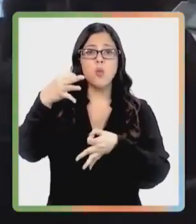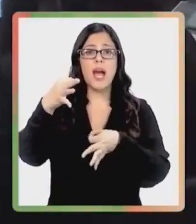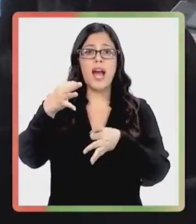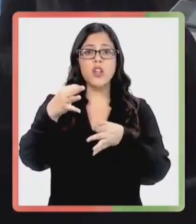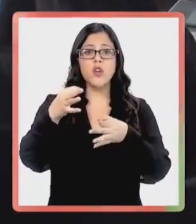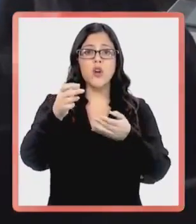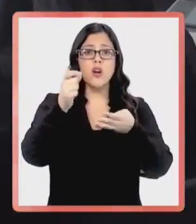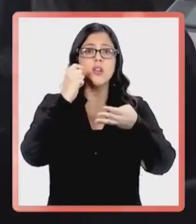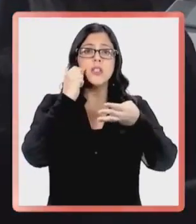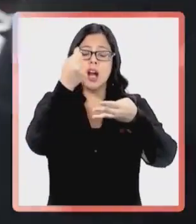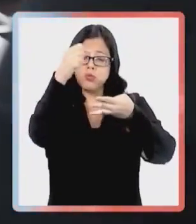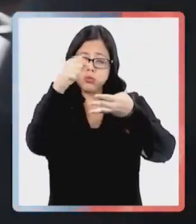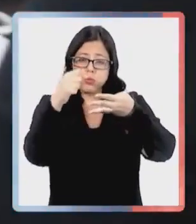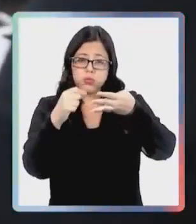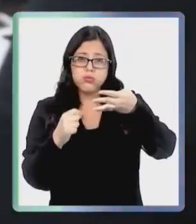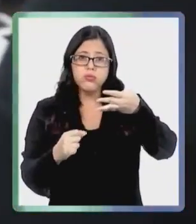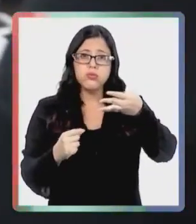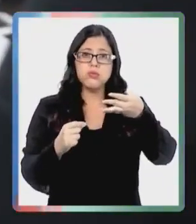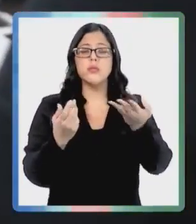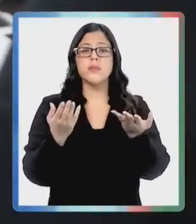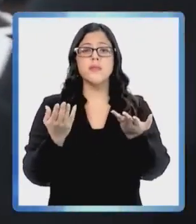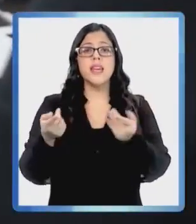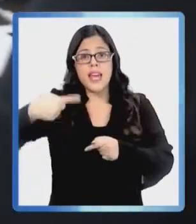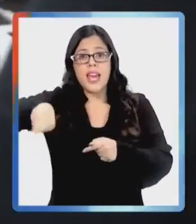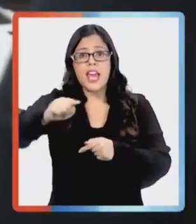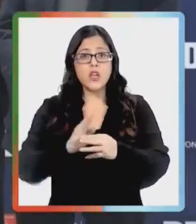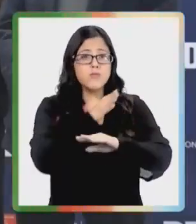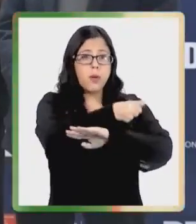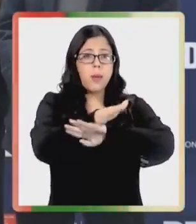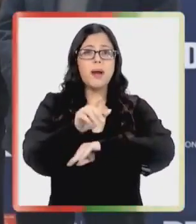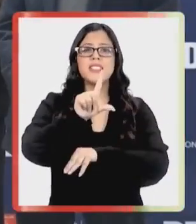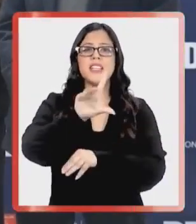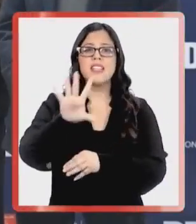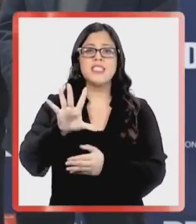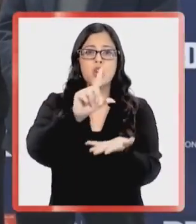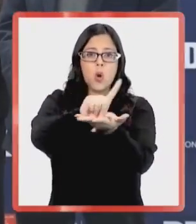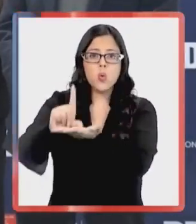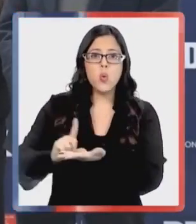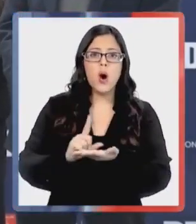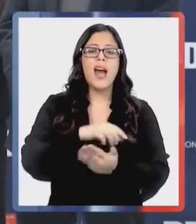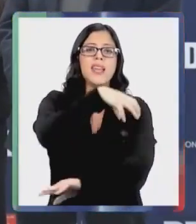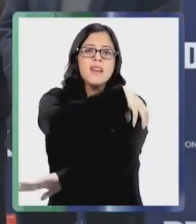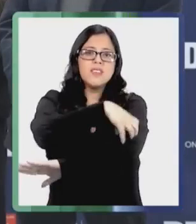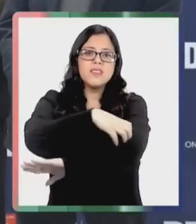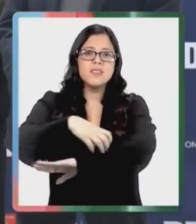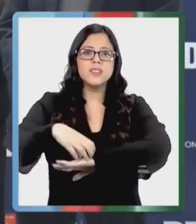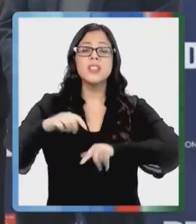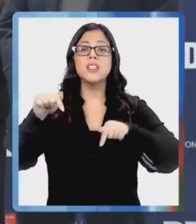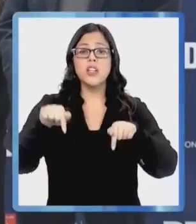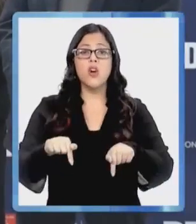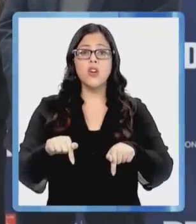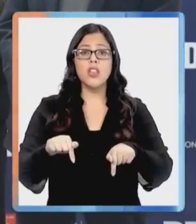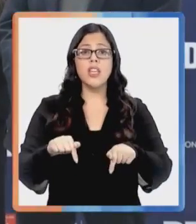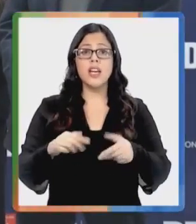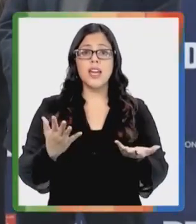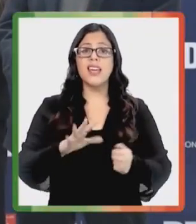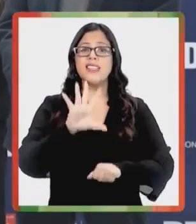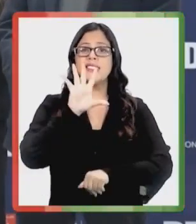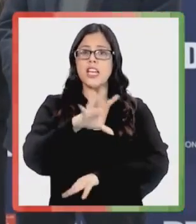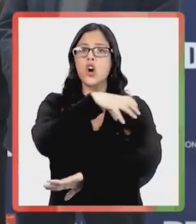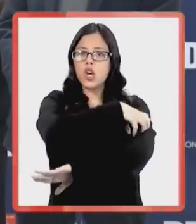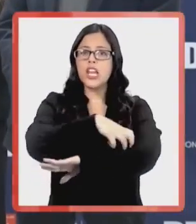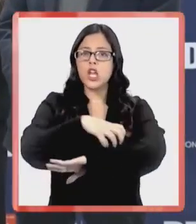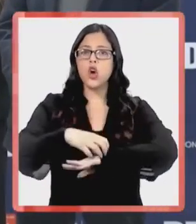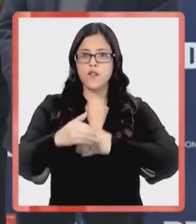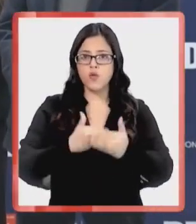concurrir a 75 puntos a lo largo de Chile. Hoy día se ha iniciado el funcionamiento en cinco regiones. Se está